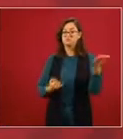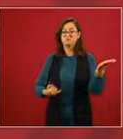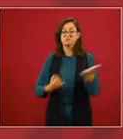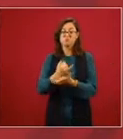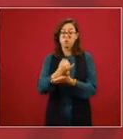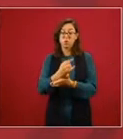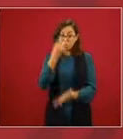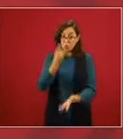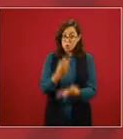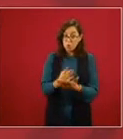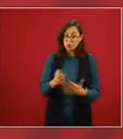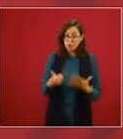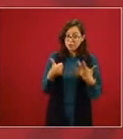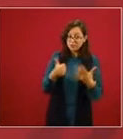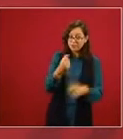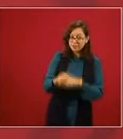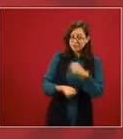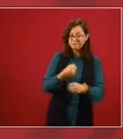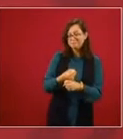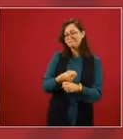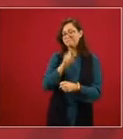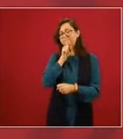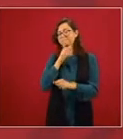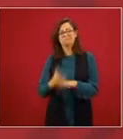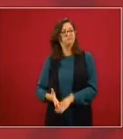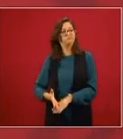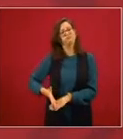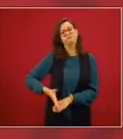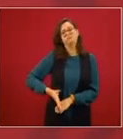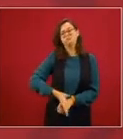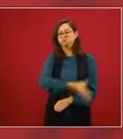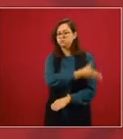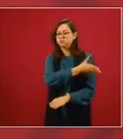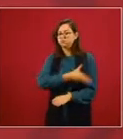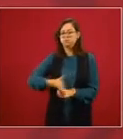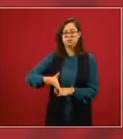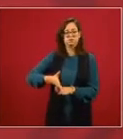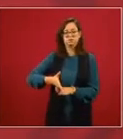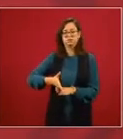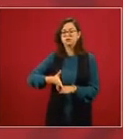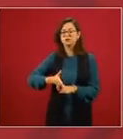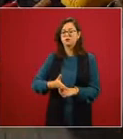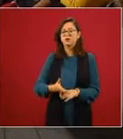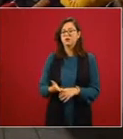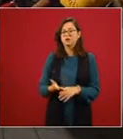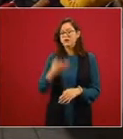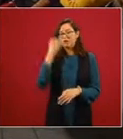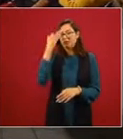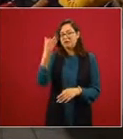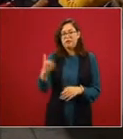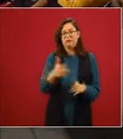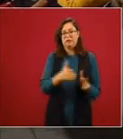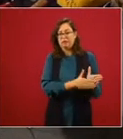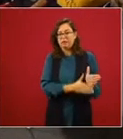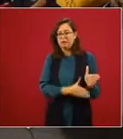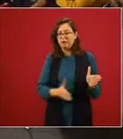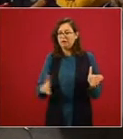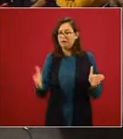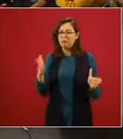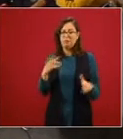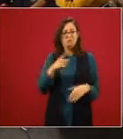nada más es un periodo de